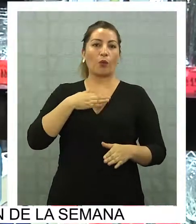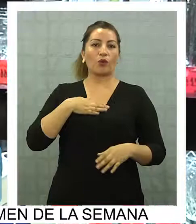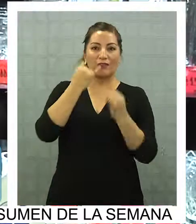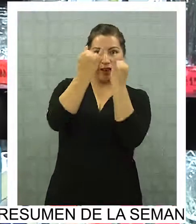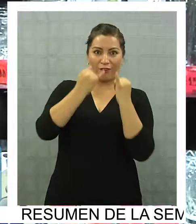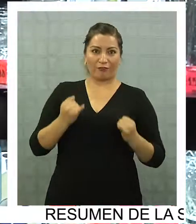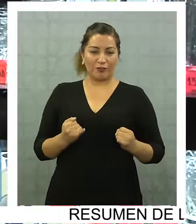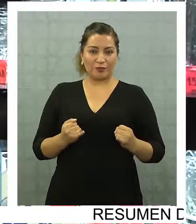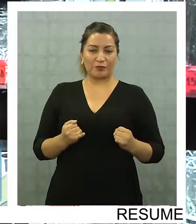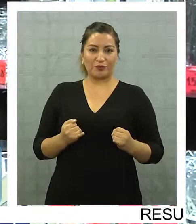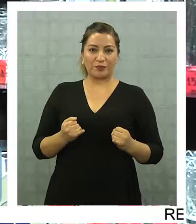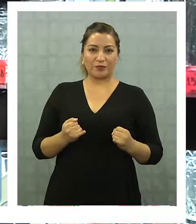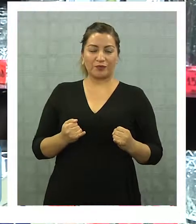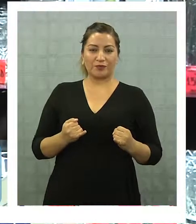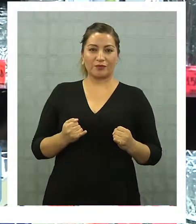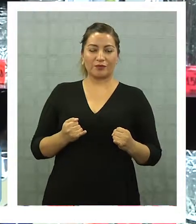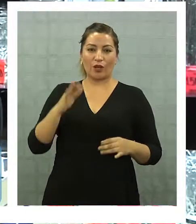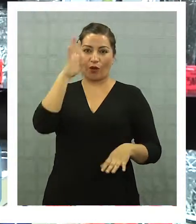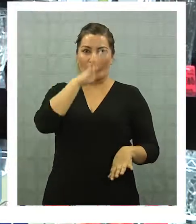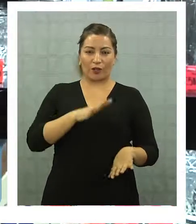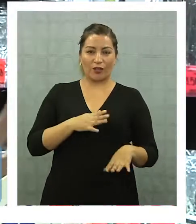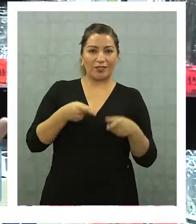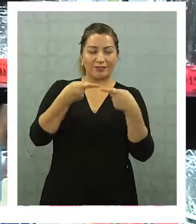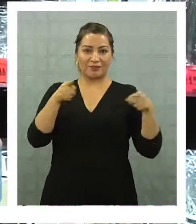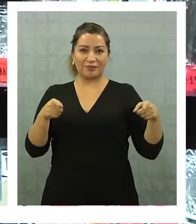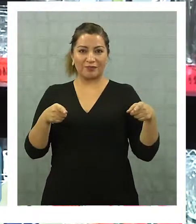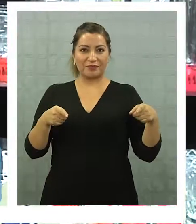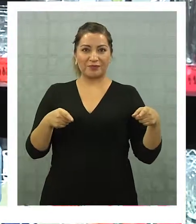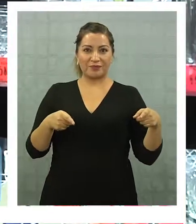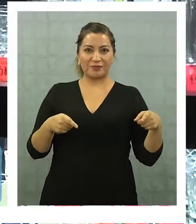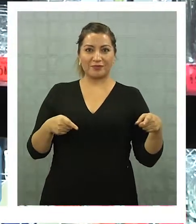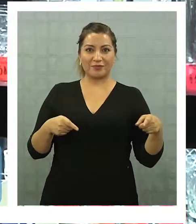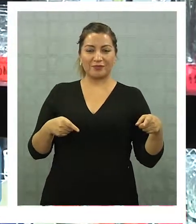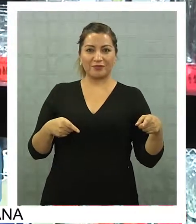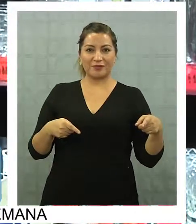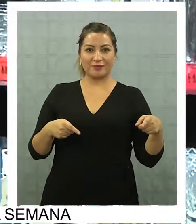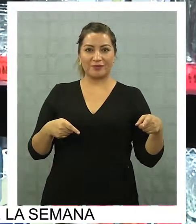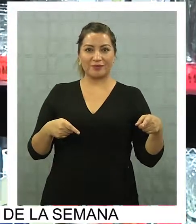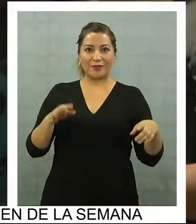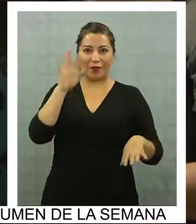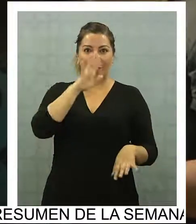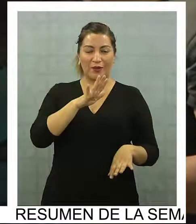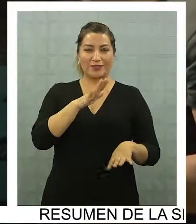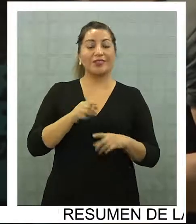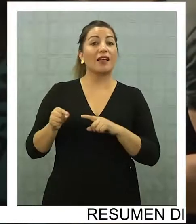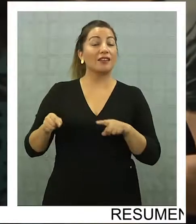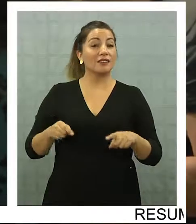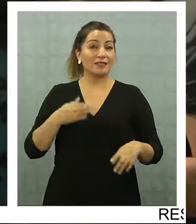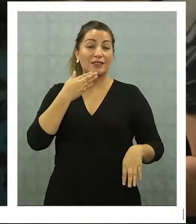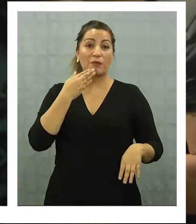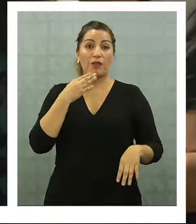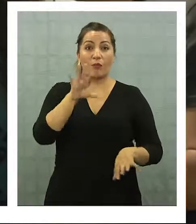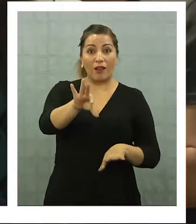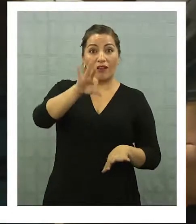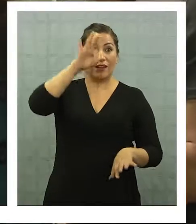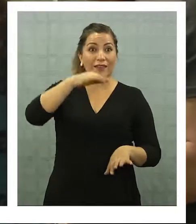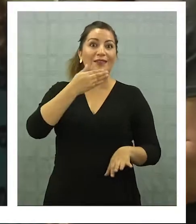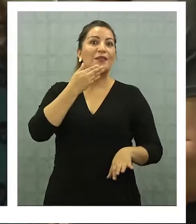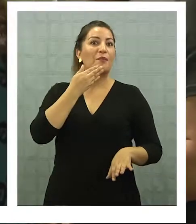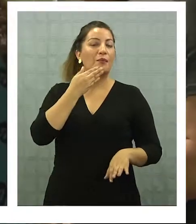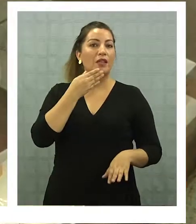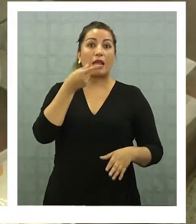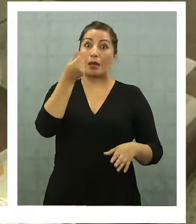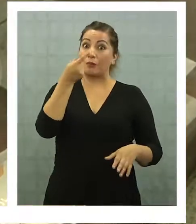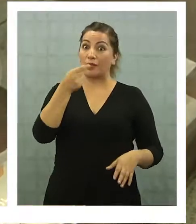el diseño, por lo que es la losa con diseño, con colores. Al momento de elegir, el precio juega un